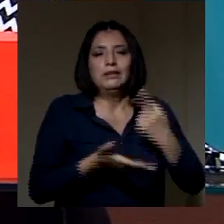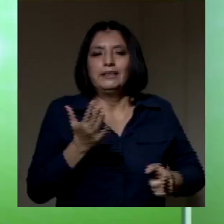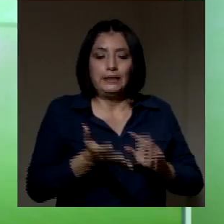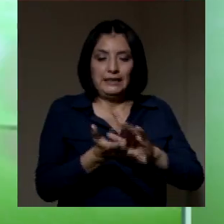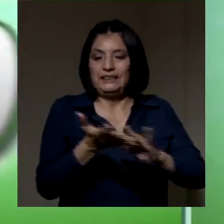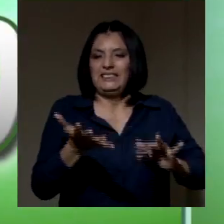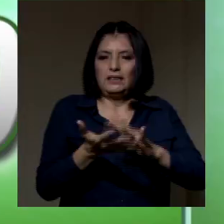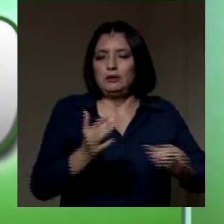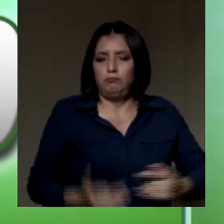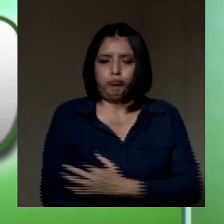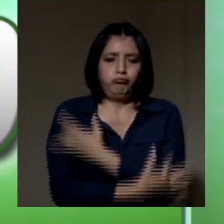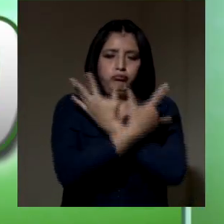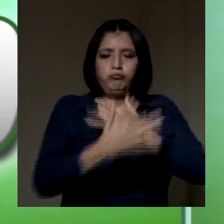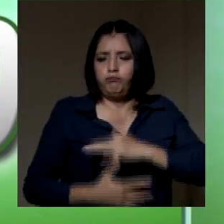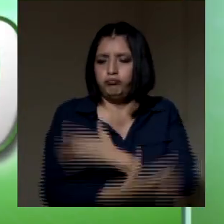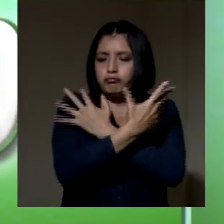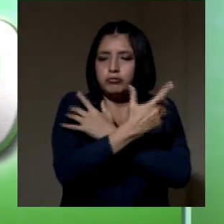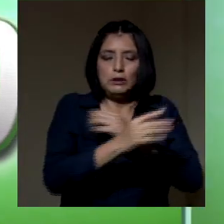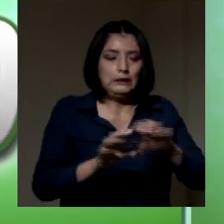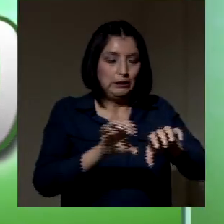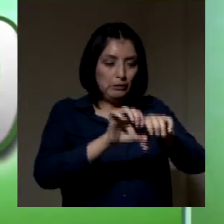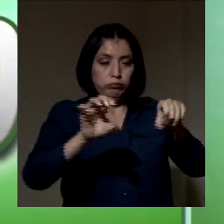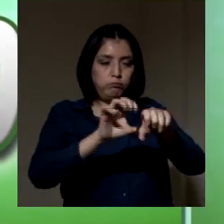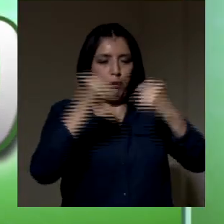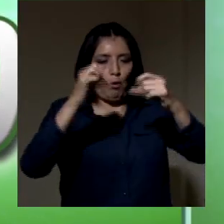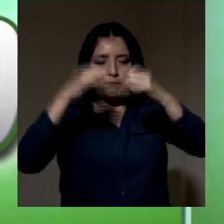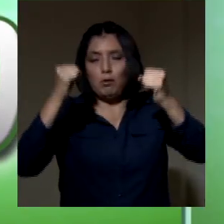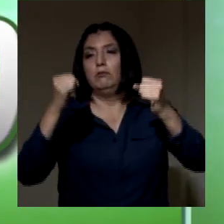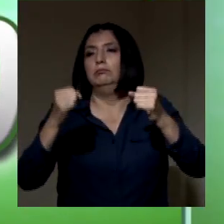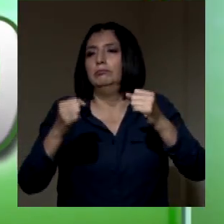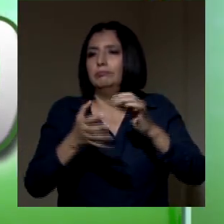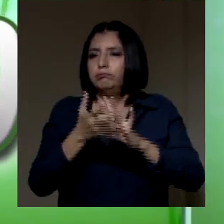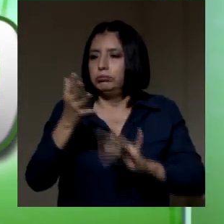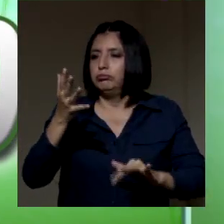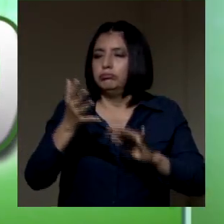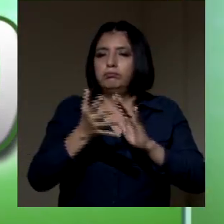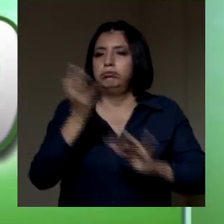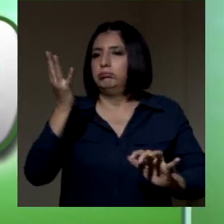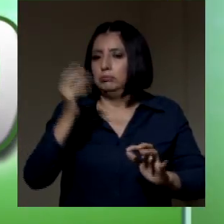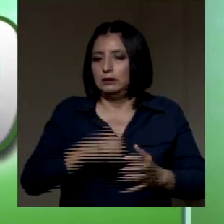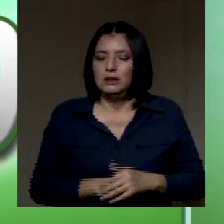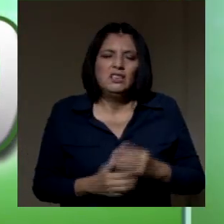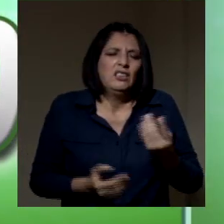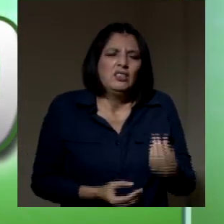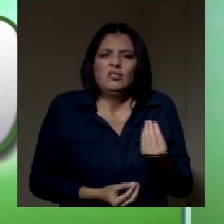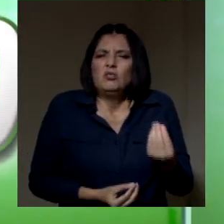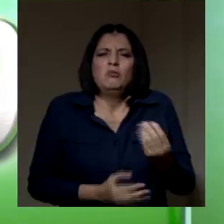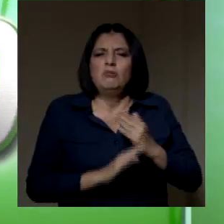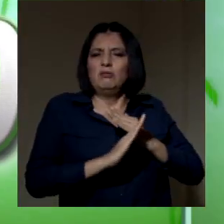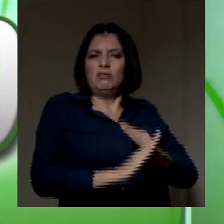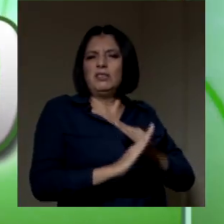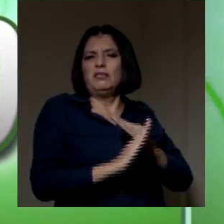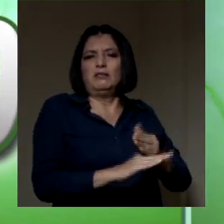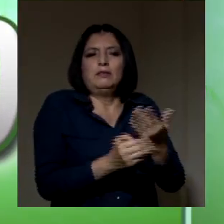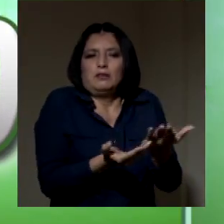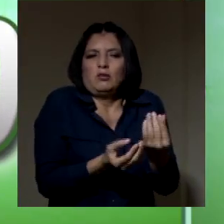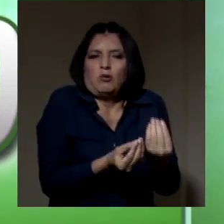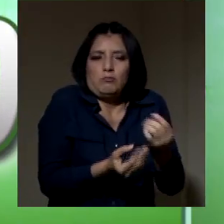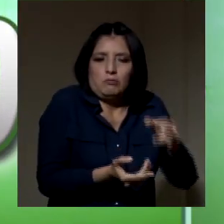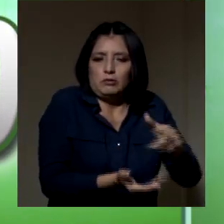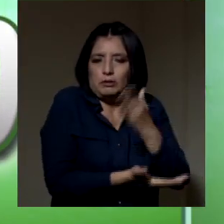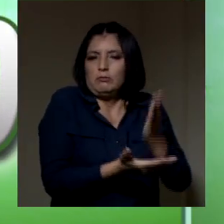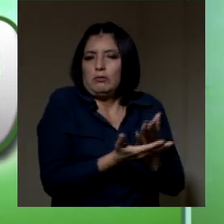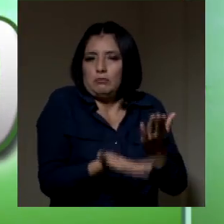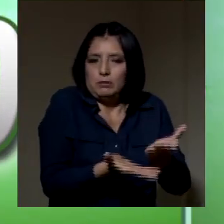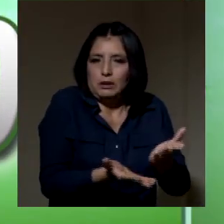sangre se mueve con más fuerza. Rompe un vaso. Hemorragia cerebral. ¿Cómo puede evitar usted esa desgracia